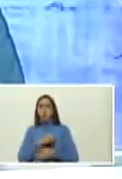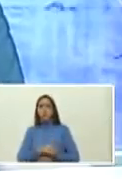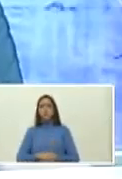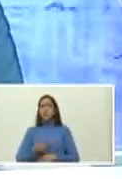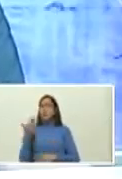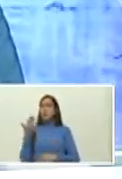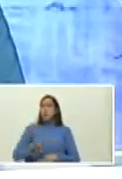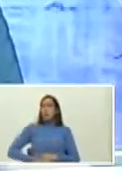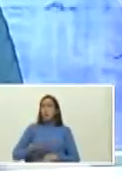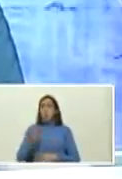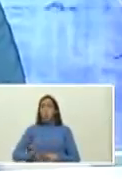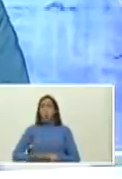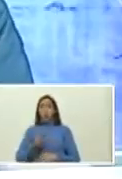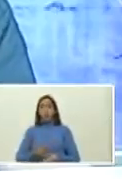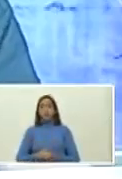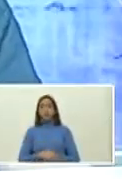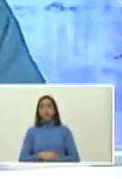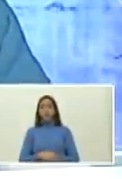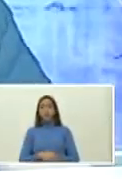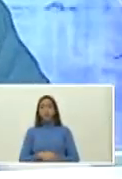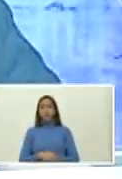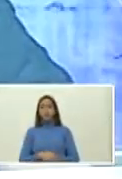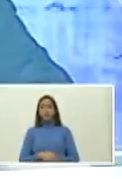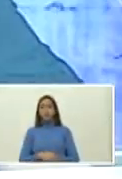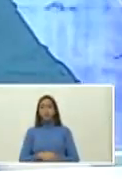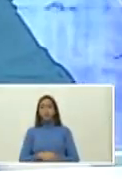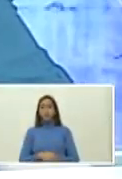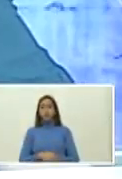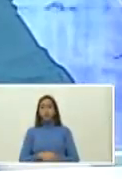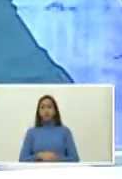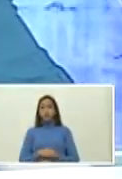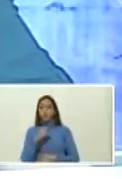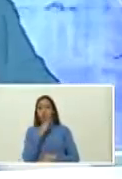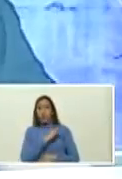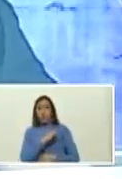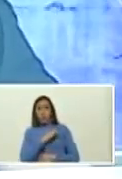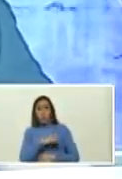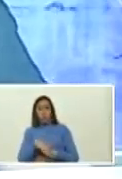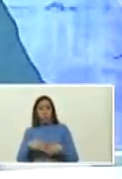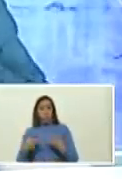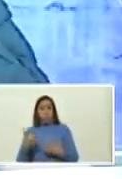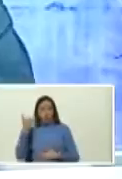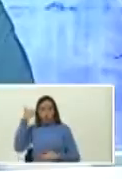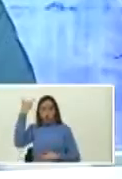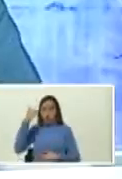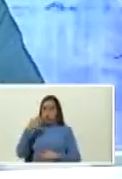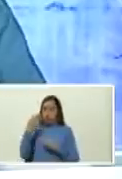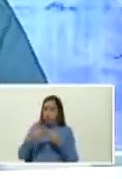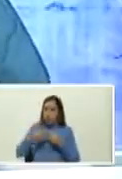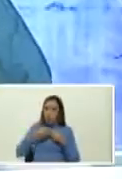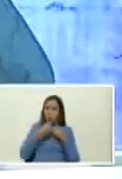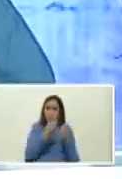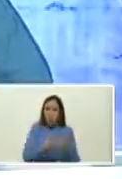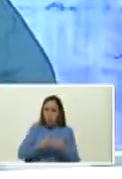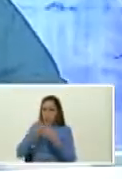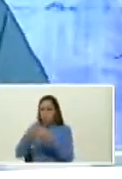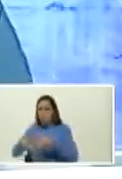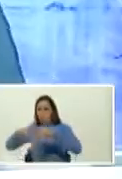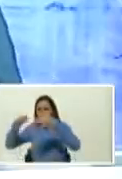fundamentales fundamentales el socialismo es la distribución justo de la riqueza